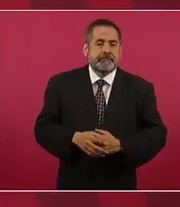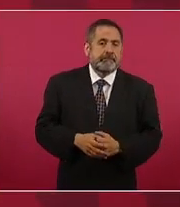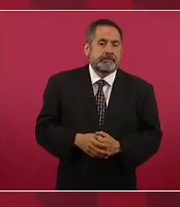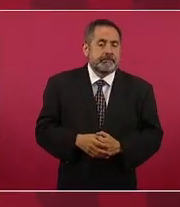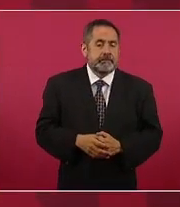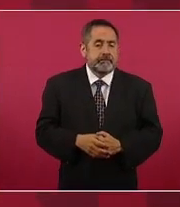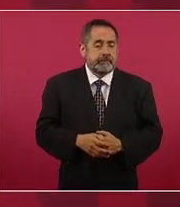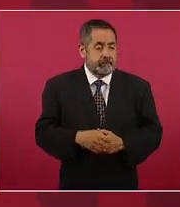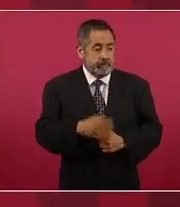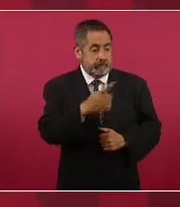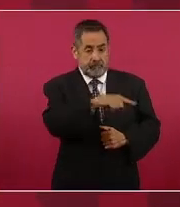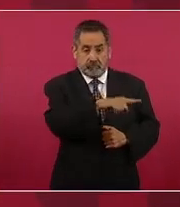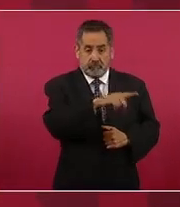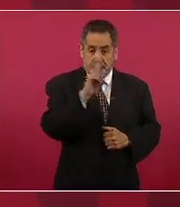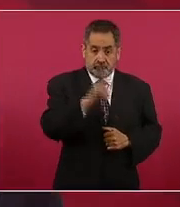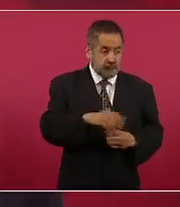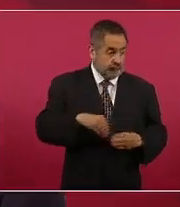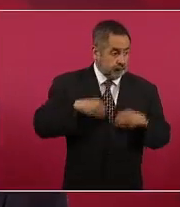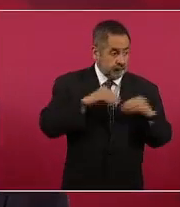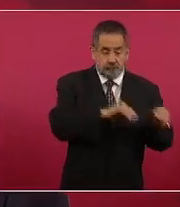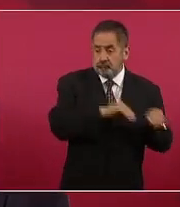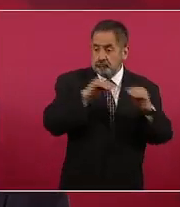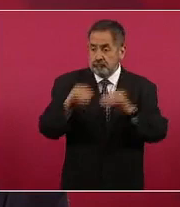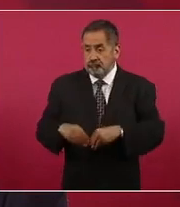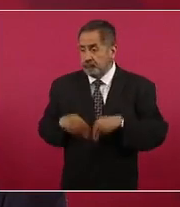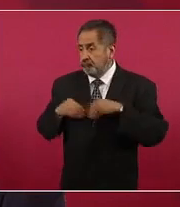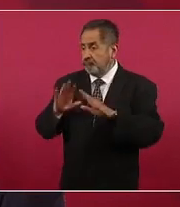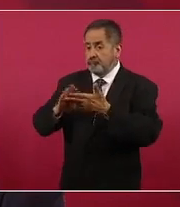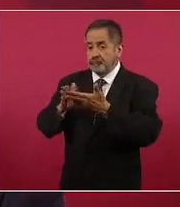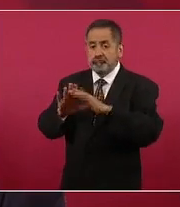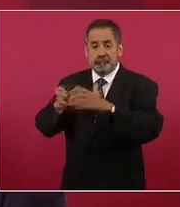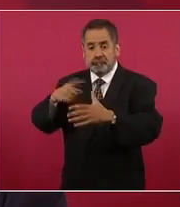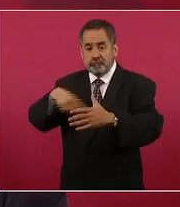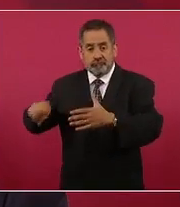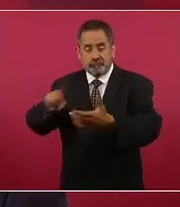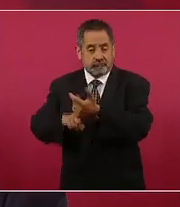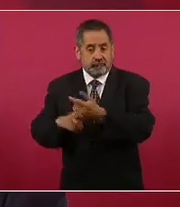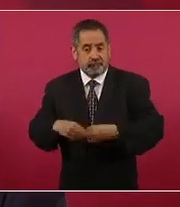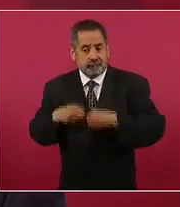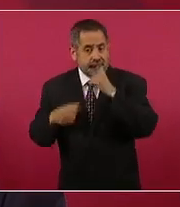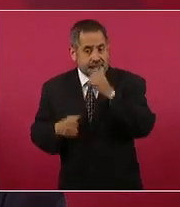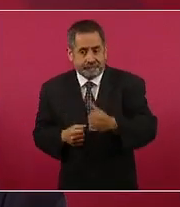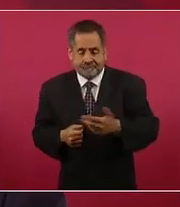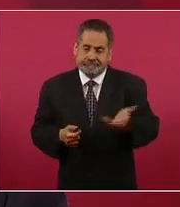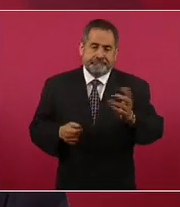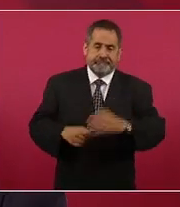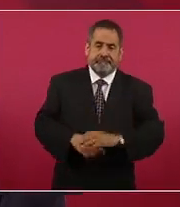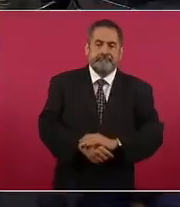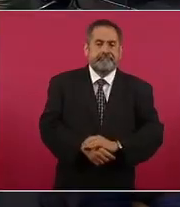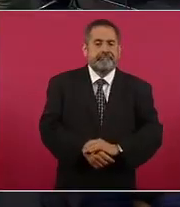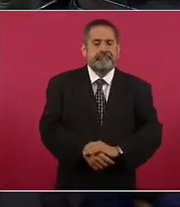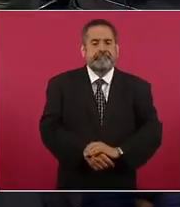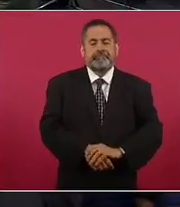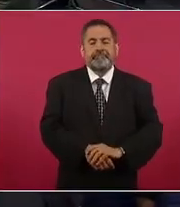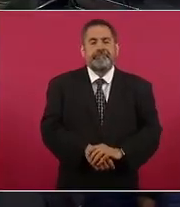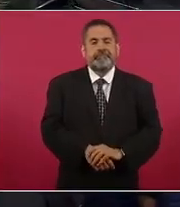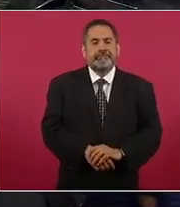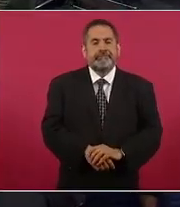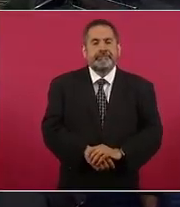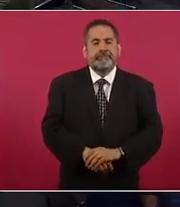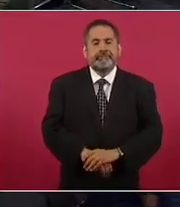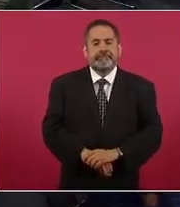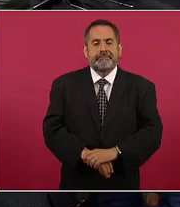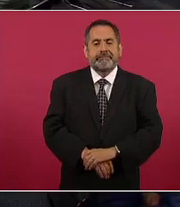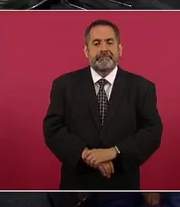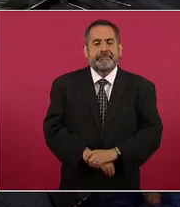que no viven en las comunidades no además en la investigación que publicamos